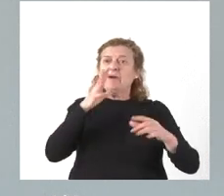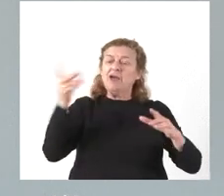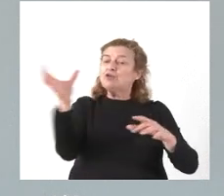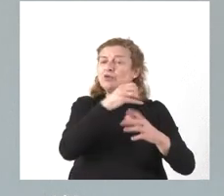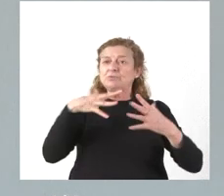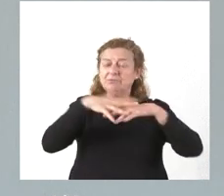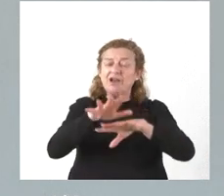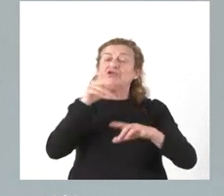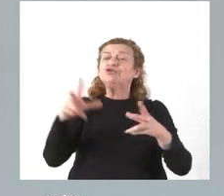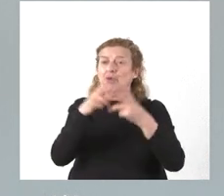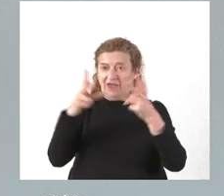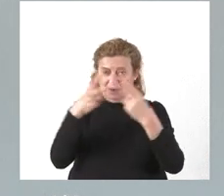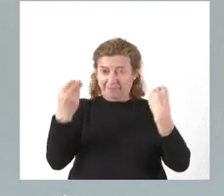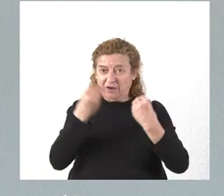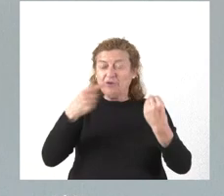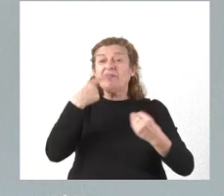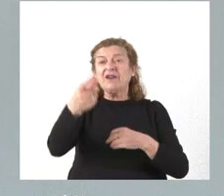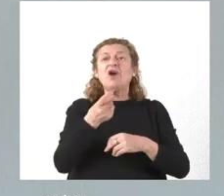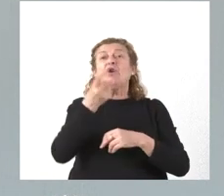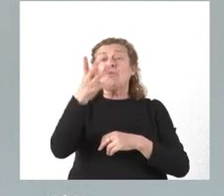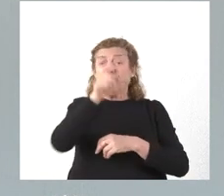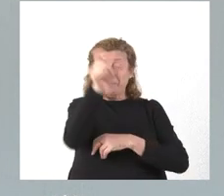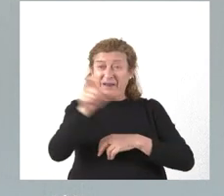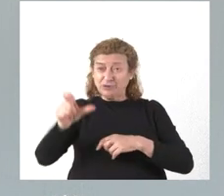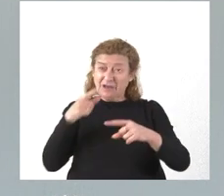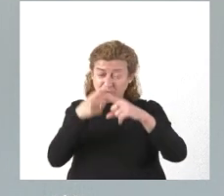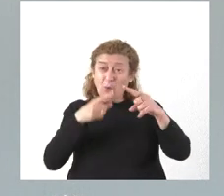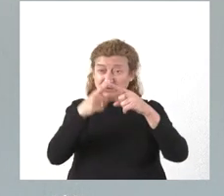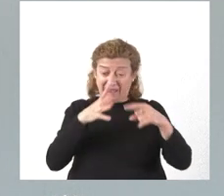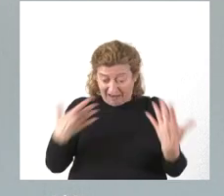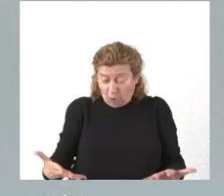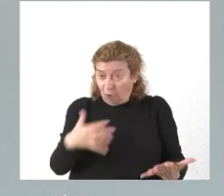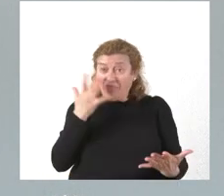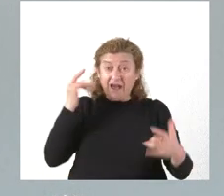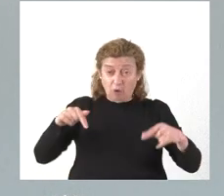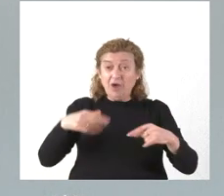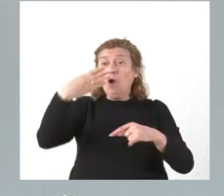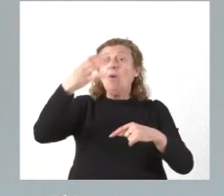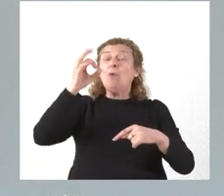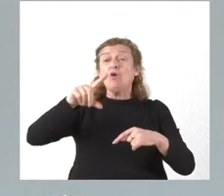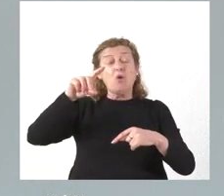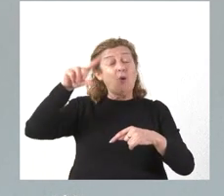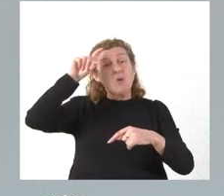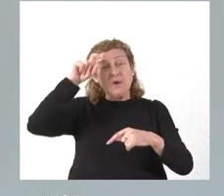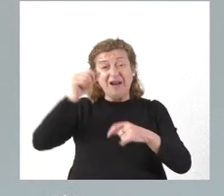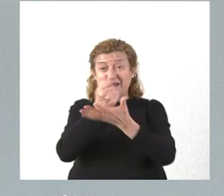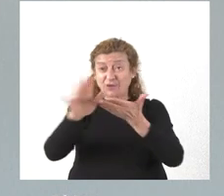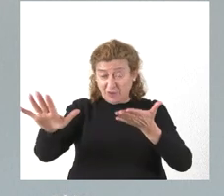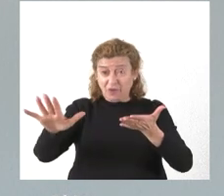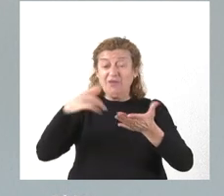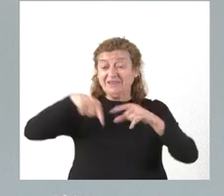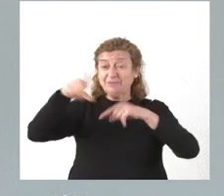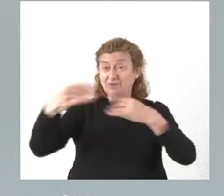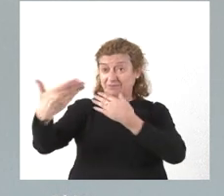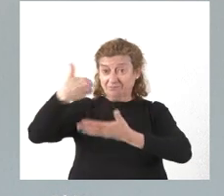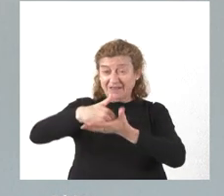social. Decirles que el número de beneficiarios a día de hoy de este bono rural gratuito de transporte a la demanda en Castilla y León